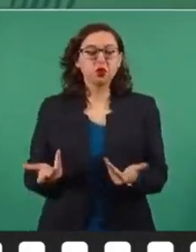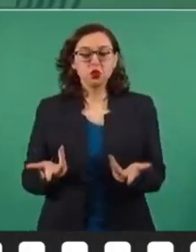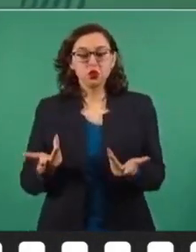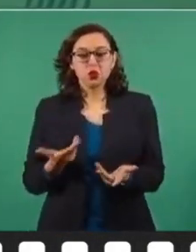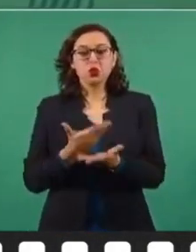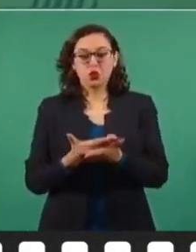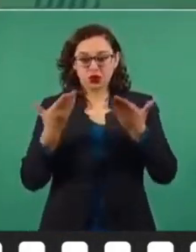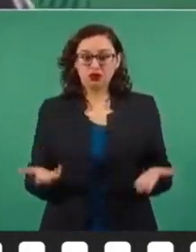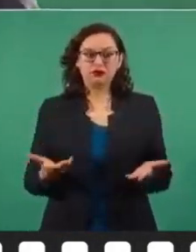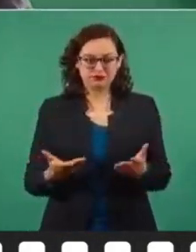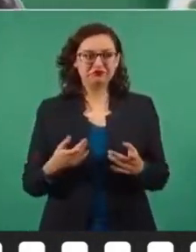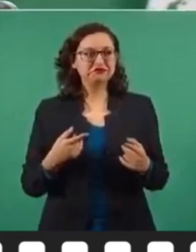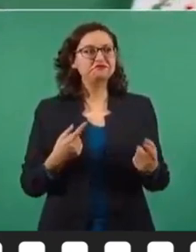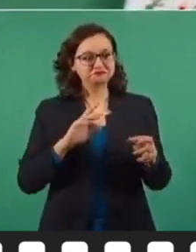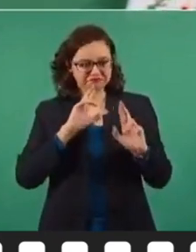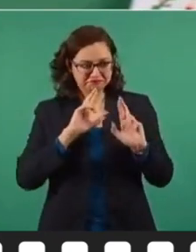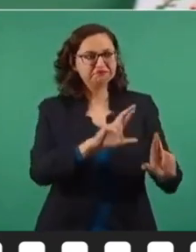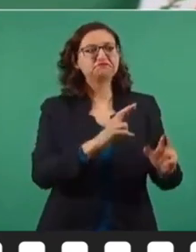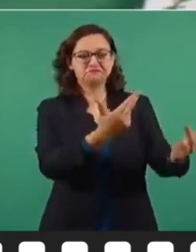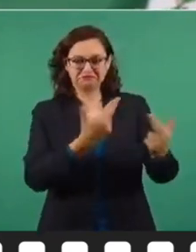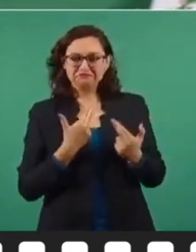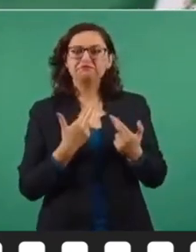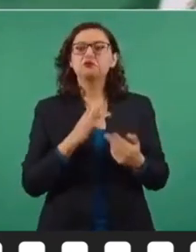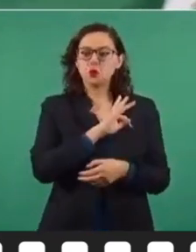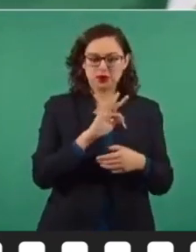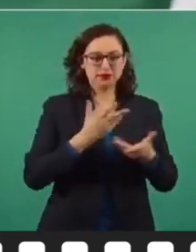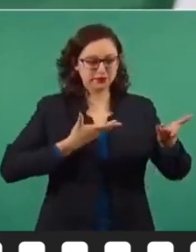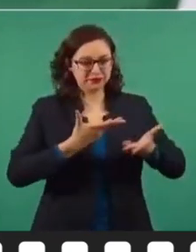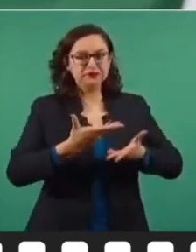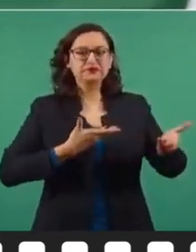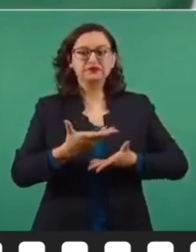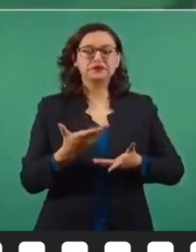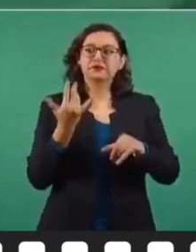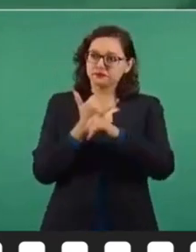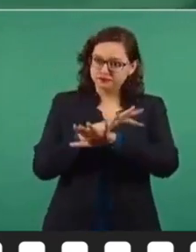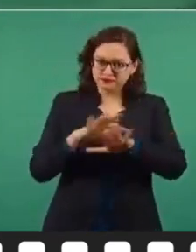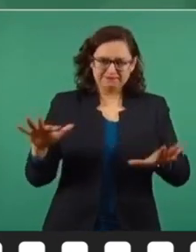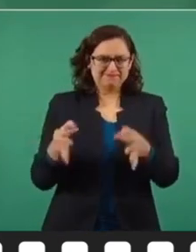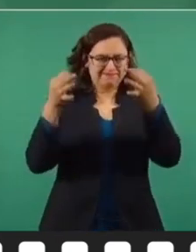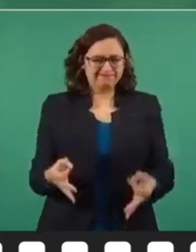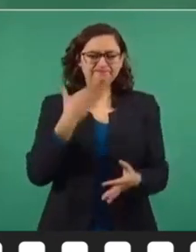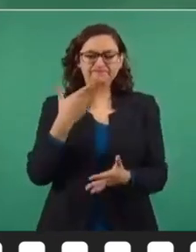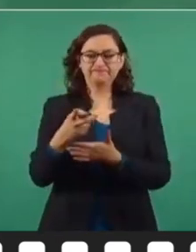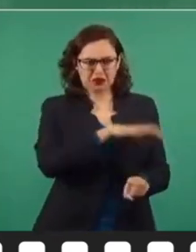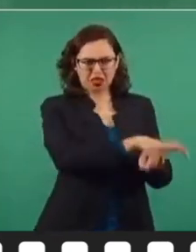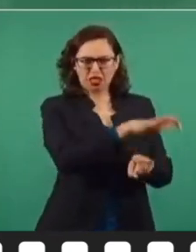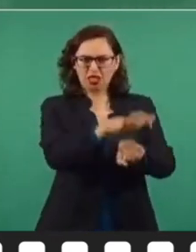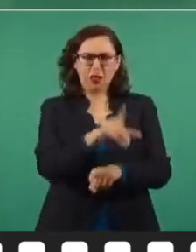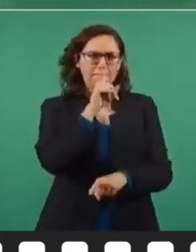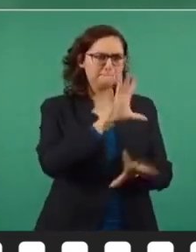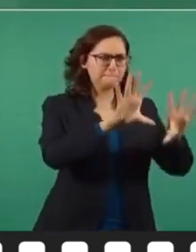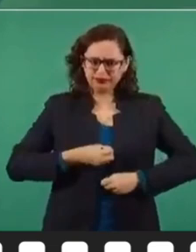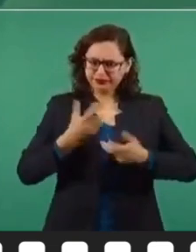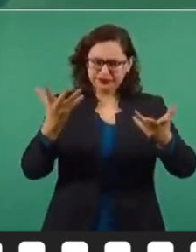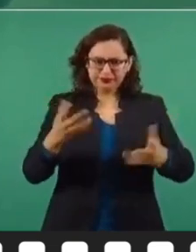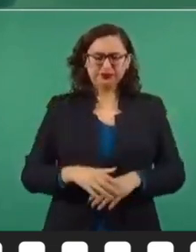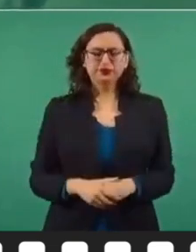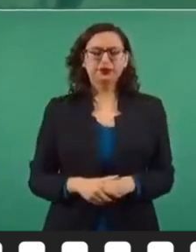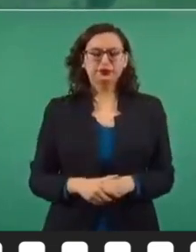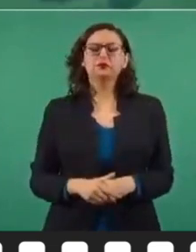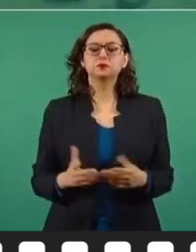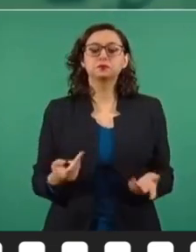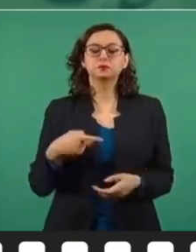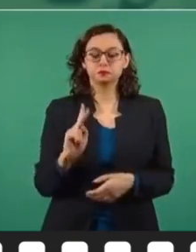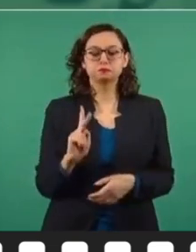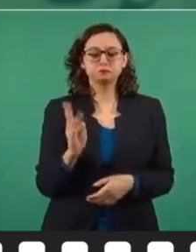Ahora sí hay réplica que garantiza el derecho a la información, no hay censura, hay libertades plenas y esto es